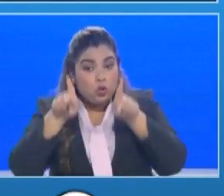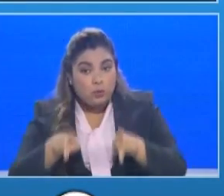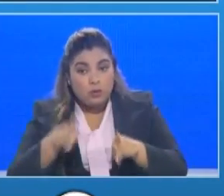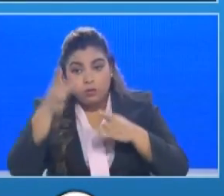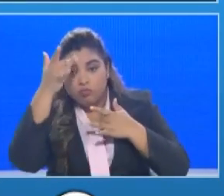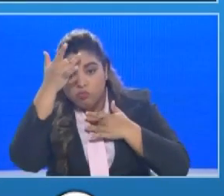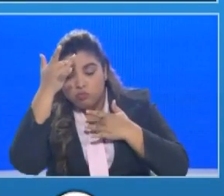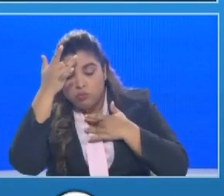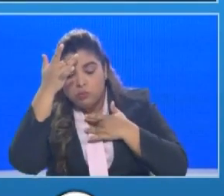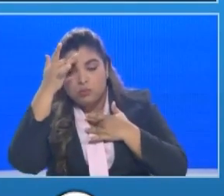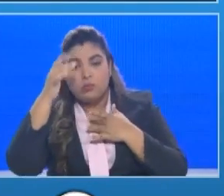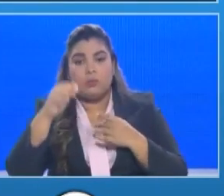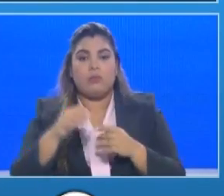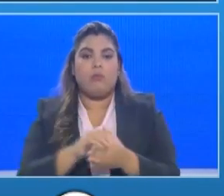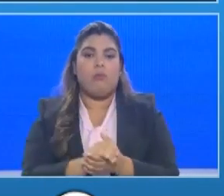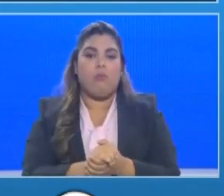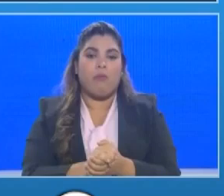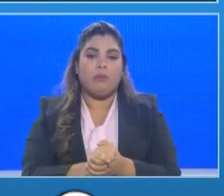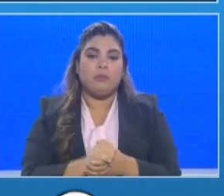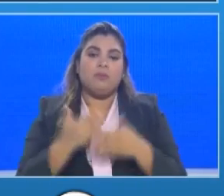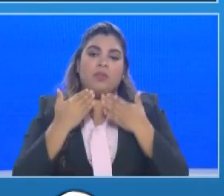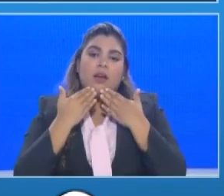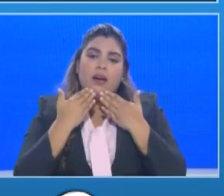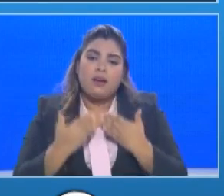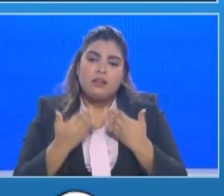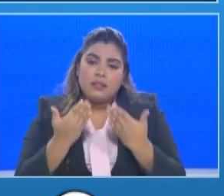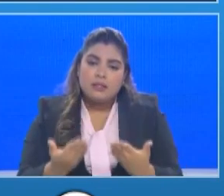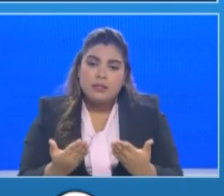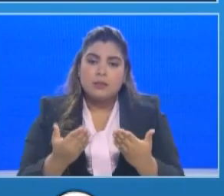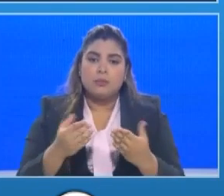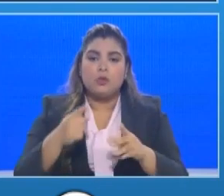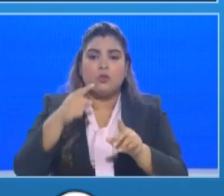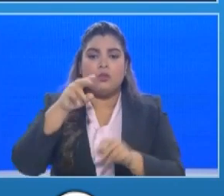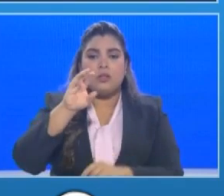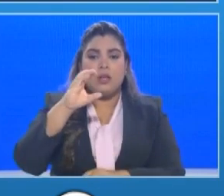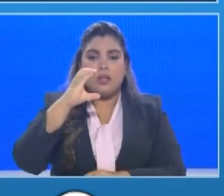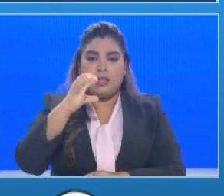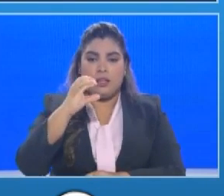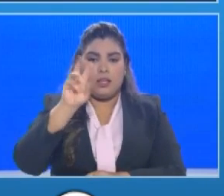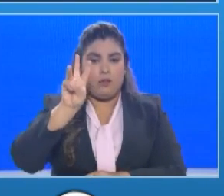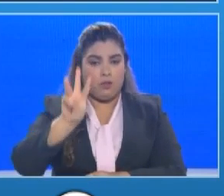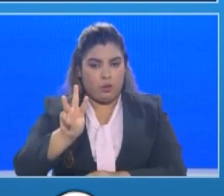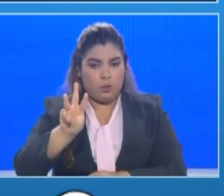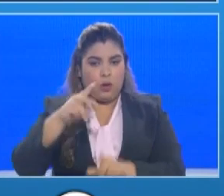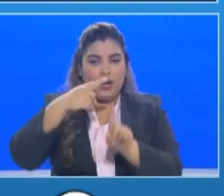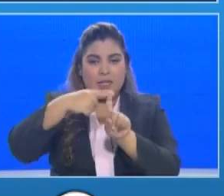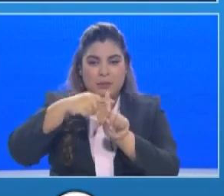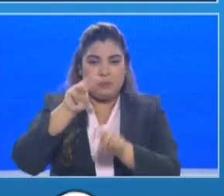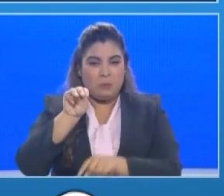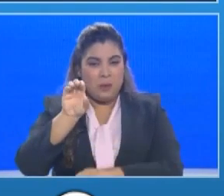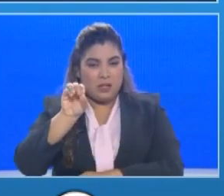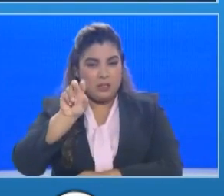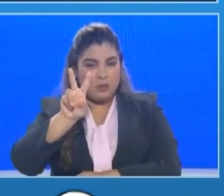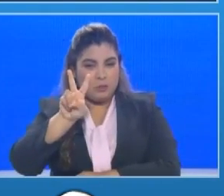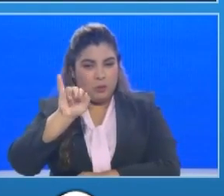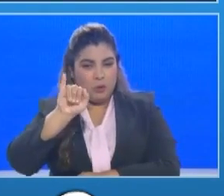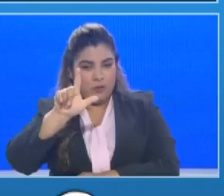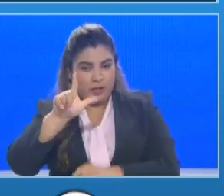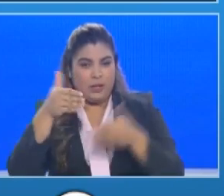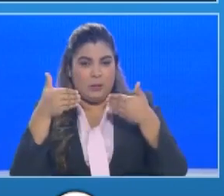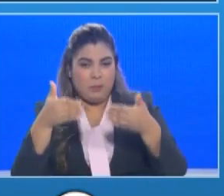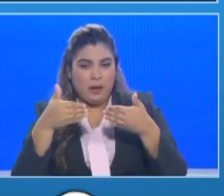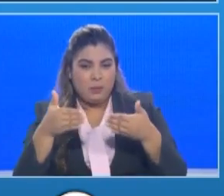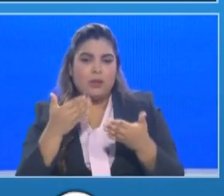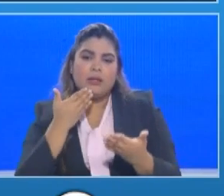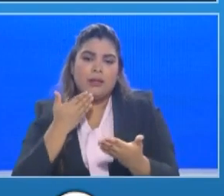agradecerles a Kebron Wireless, la oportunidad que la alianza estratégica que estamos desarrollando en este momento de